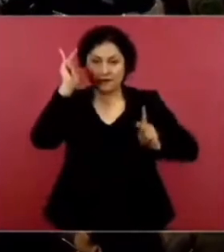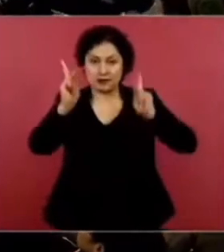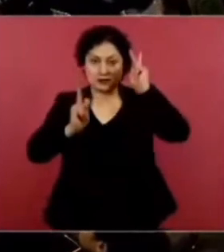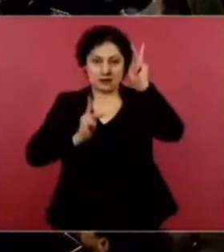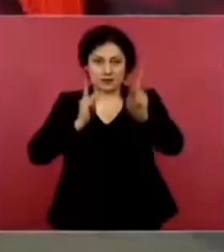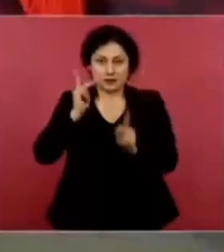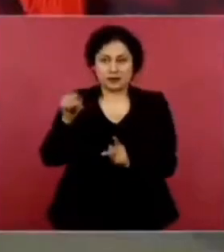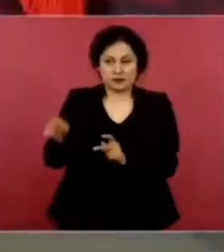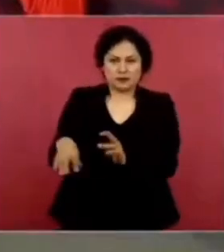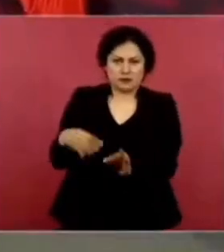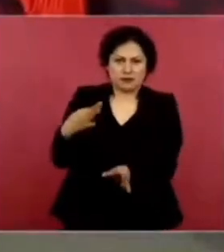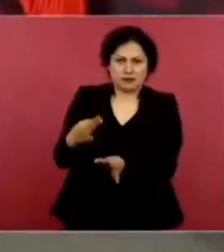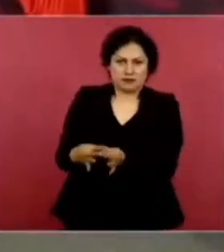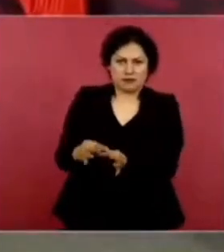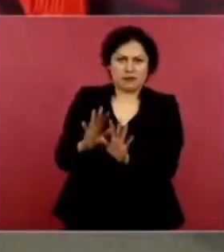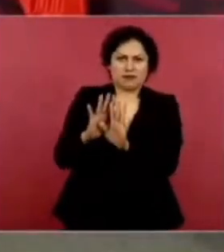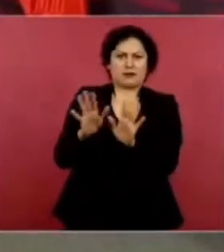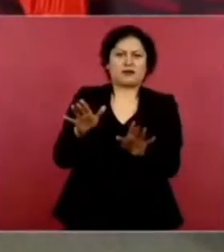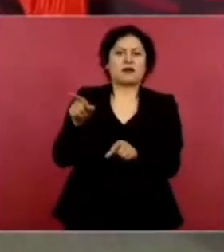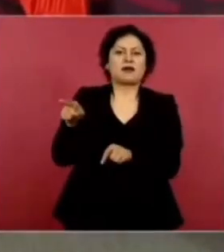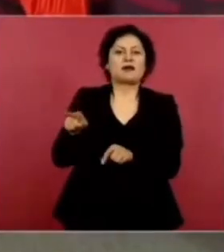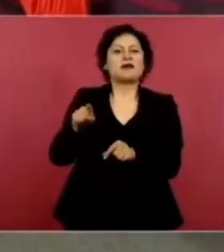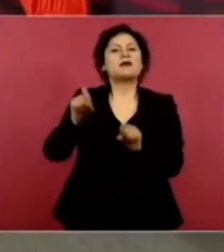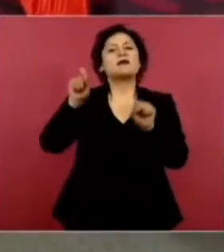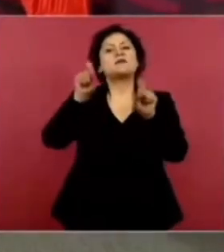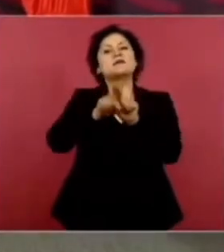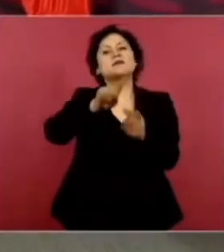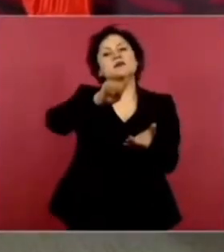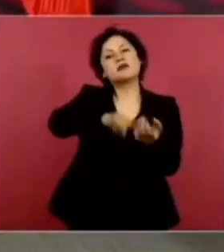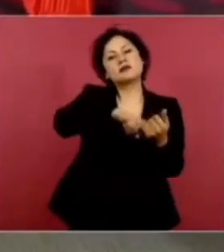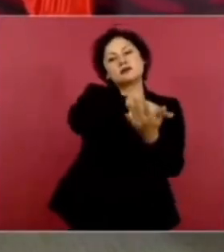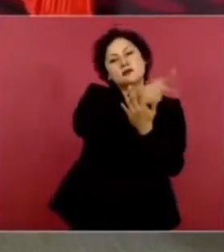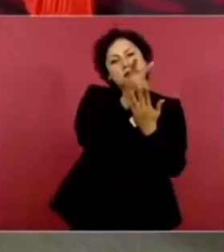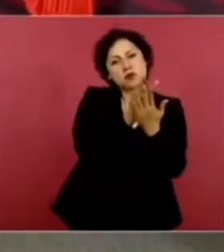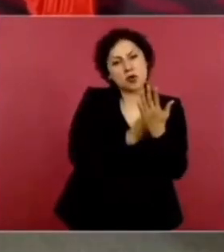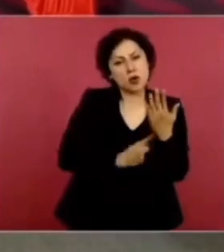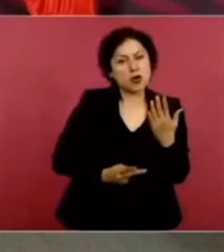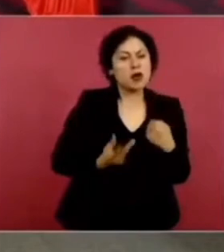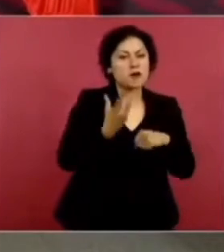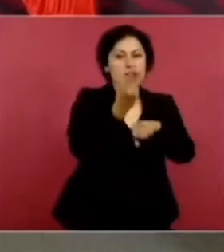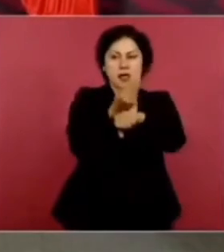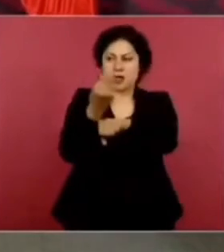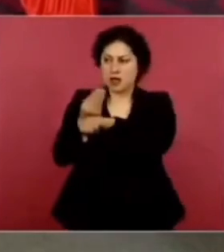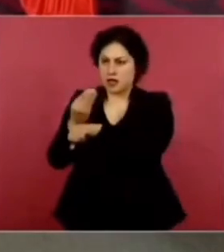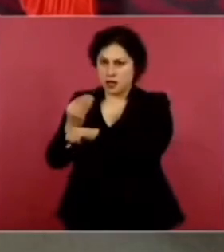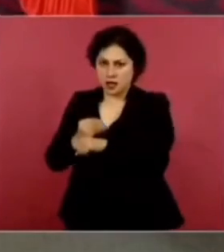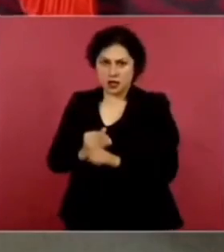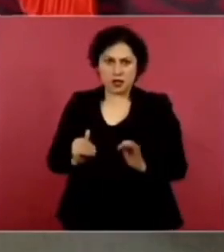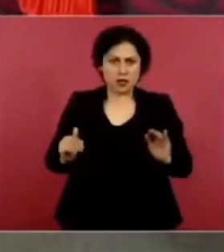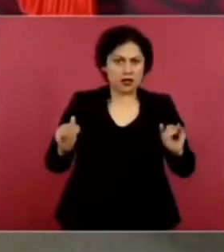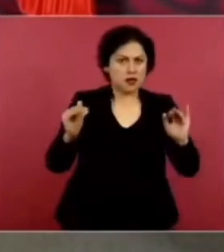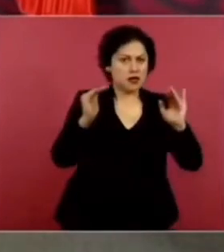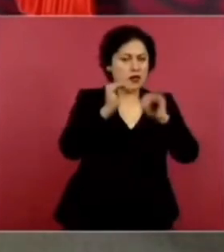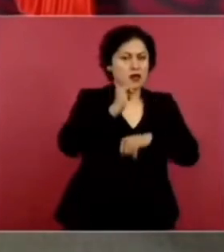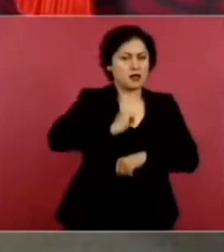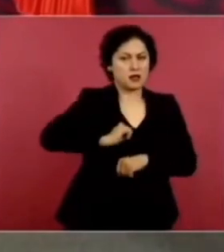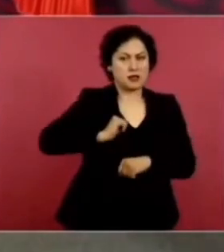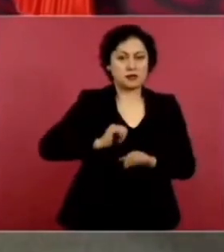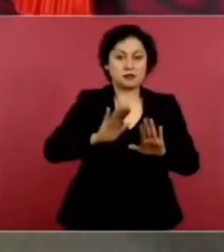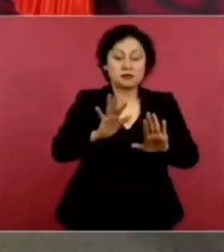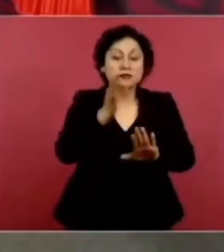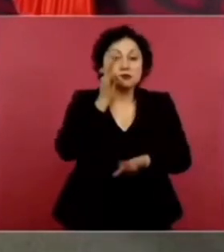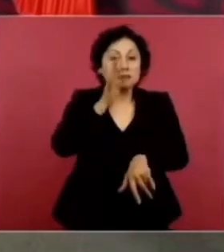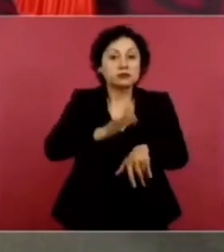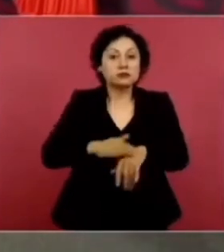En el programa. De rehabilitación. De zonas arqueológicas. Por cierto. Ya Palenque. Ya está. Al 100 por